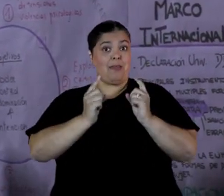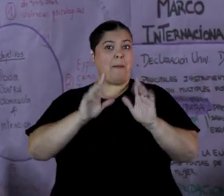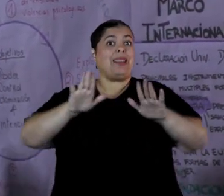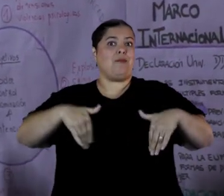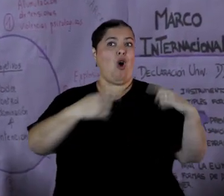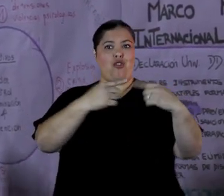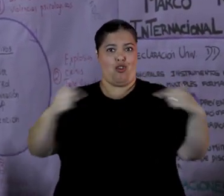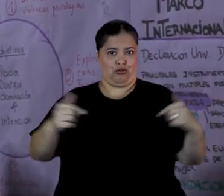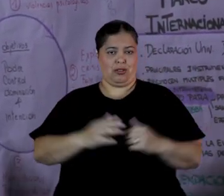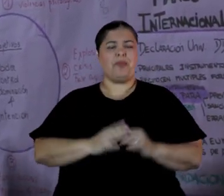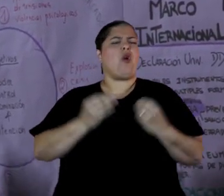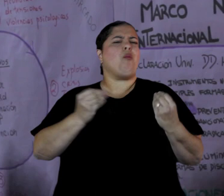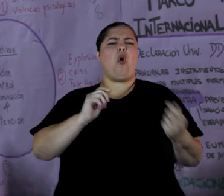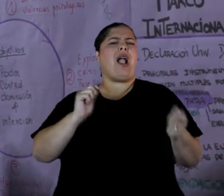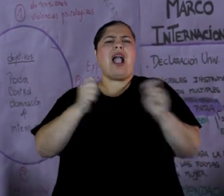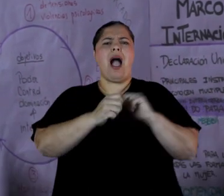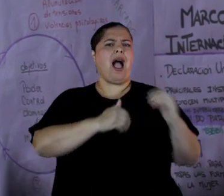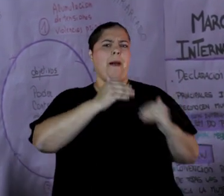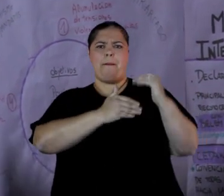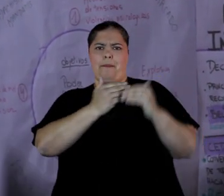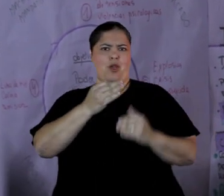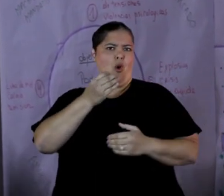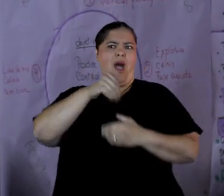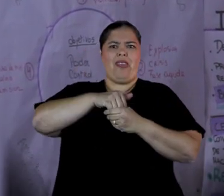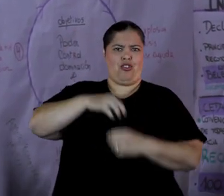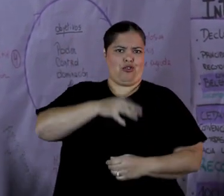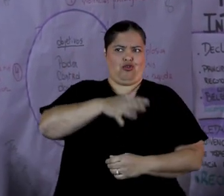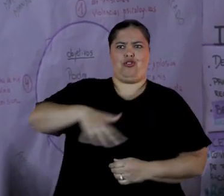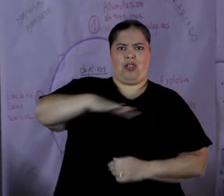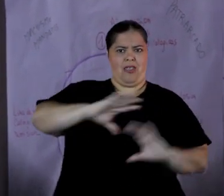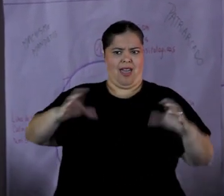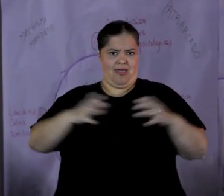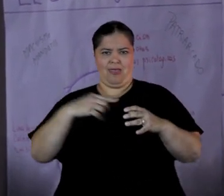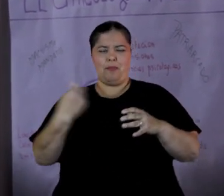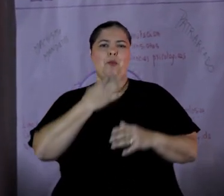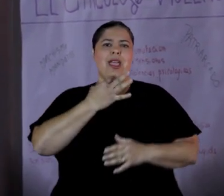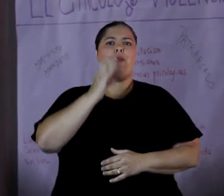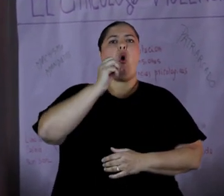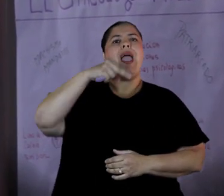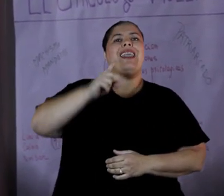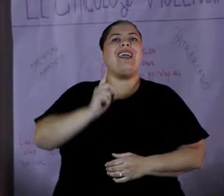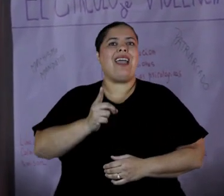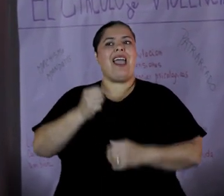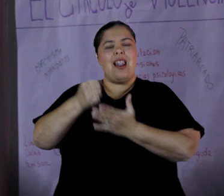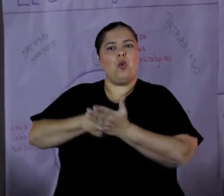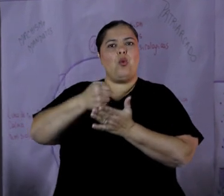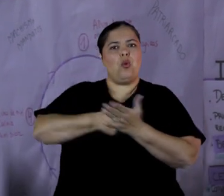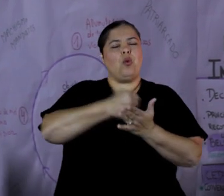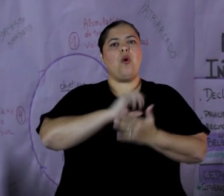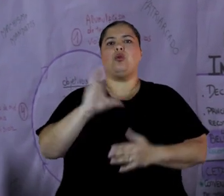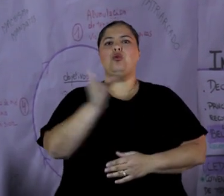avance que se logró desde la sociedad civil, desde las ONG que lucharon, todas las mujeres feministas que, bueno,